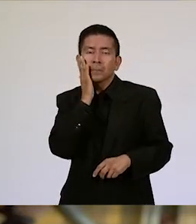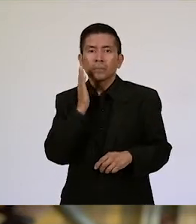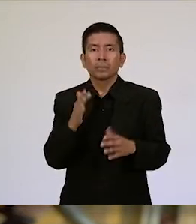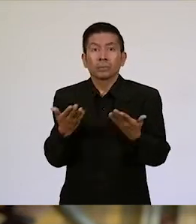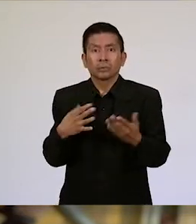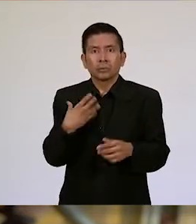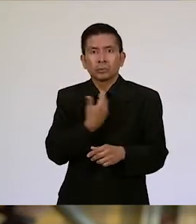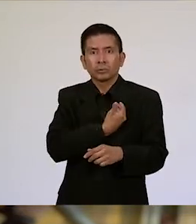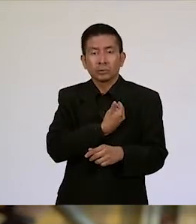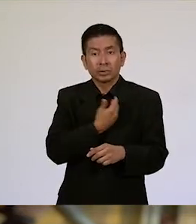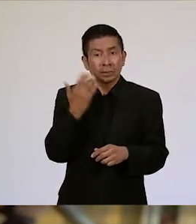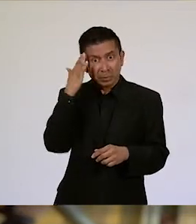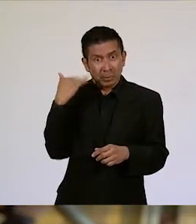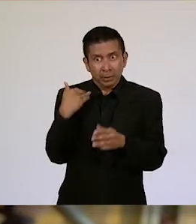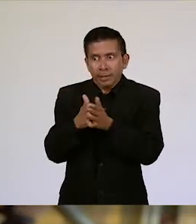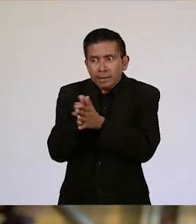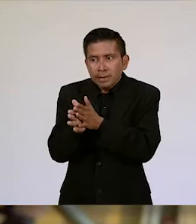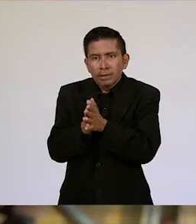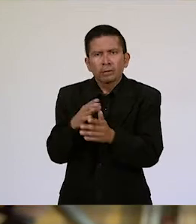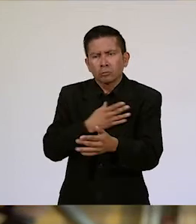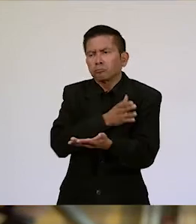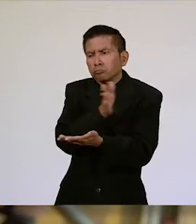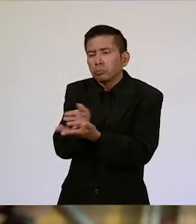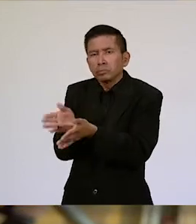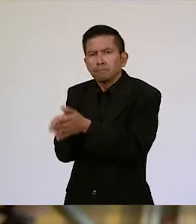Entonces estábamos interesadas y solicitamos